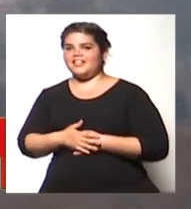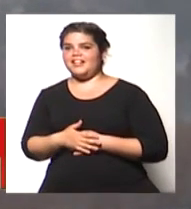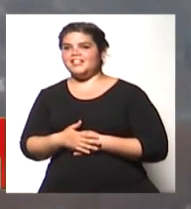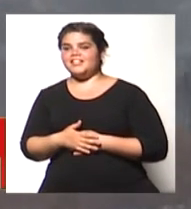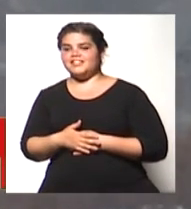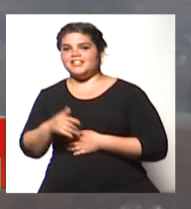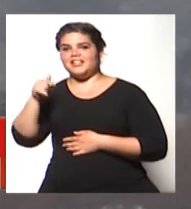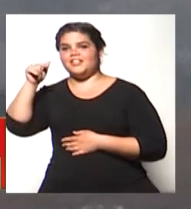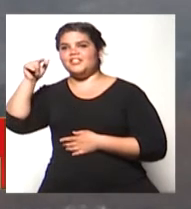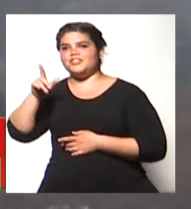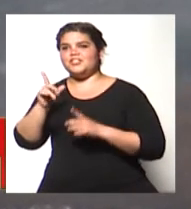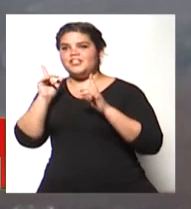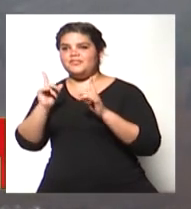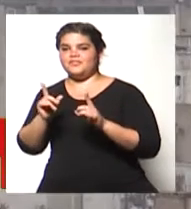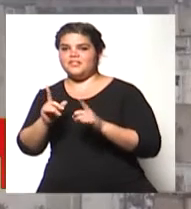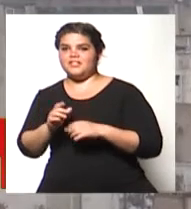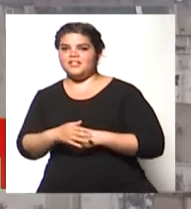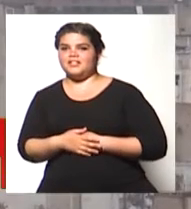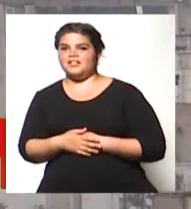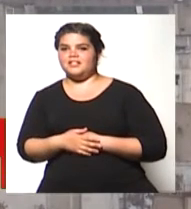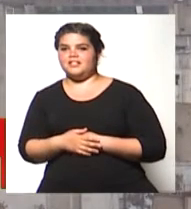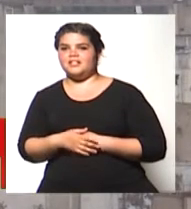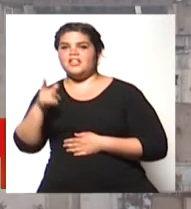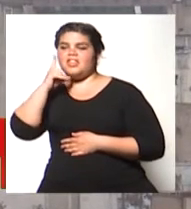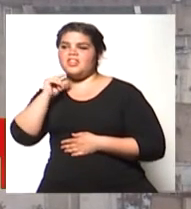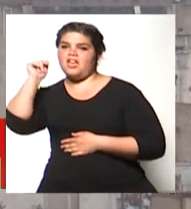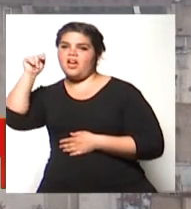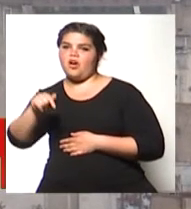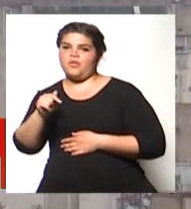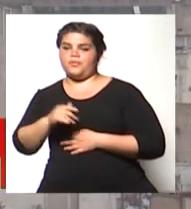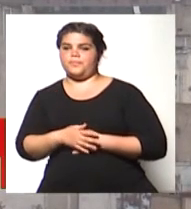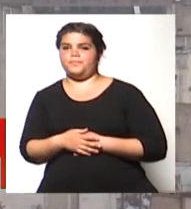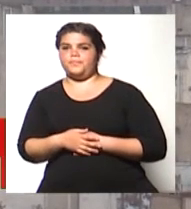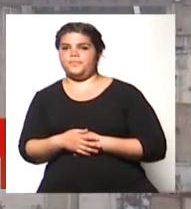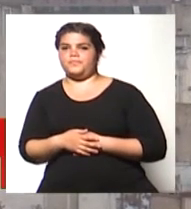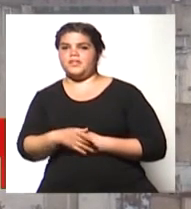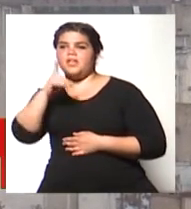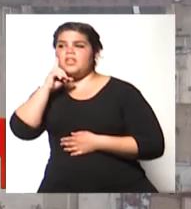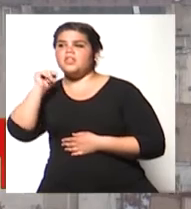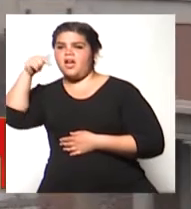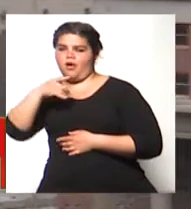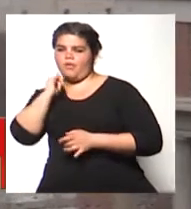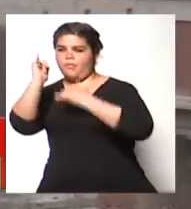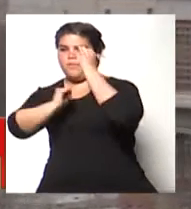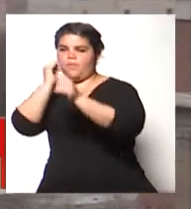zonas de Tupungato. Hay más zonas que ha afectadas hoy día. Y hoy día, te lo resumo,